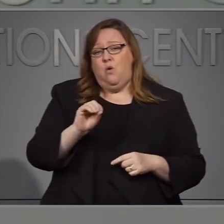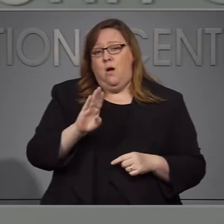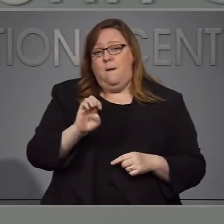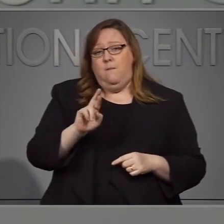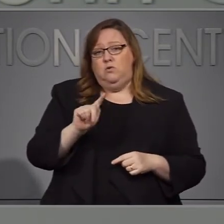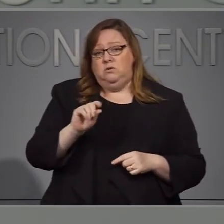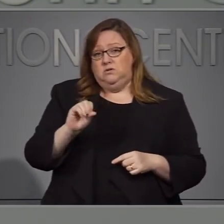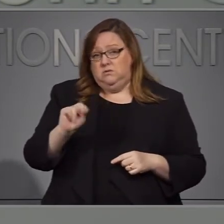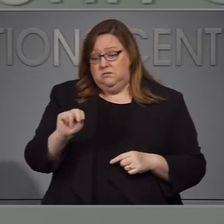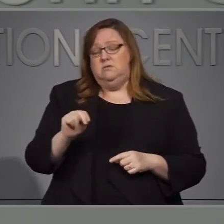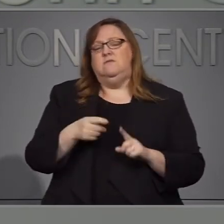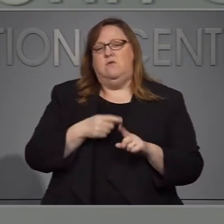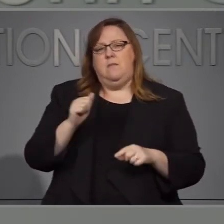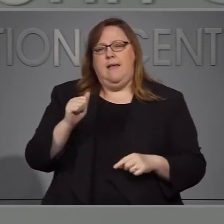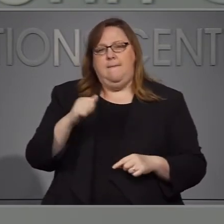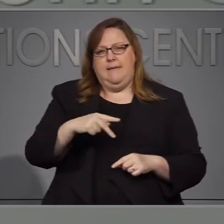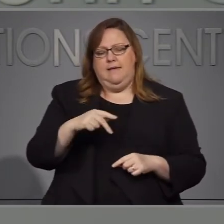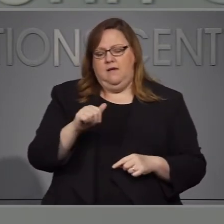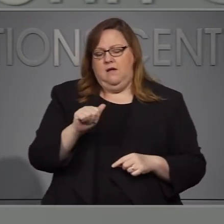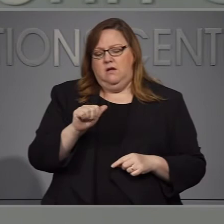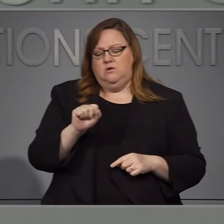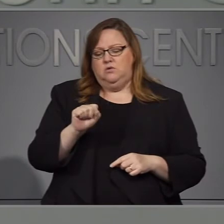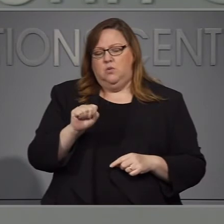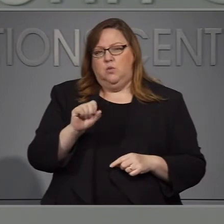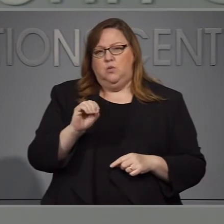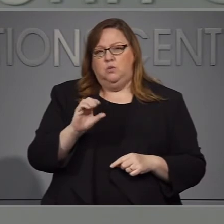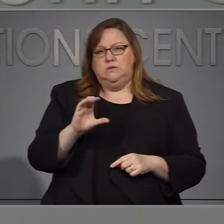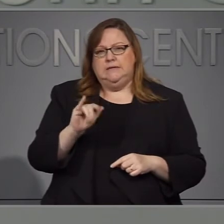Que me va a son de esos sí de tres.